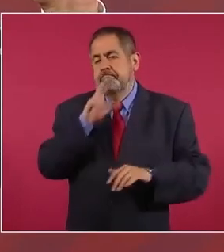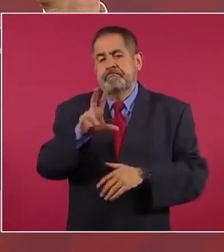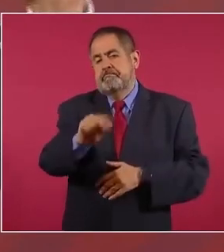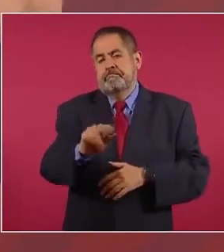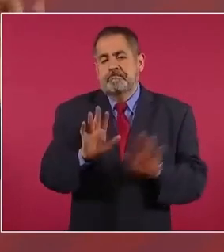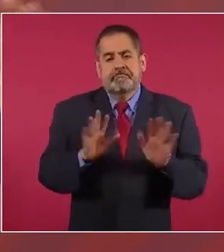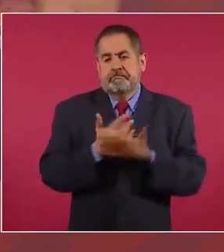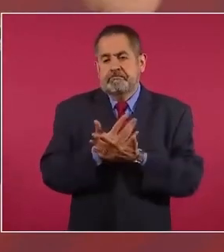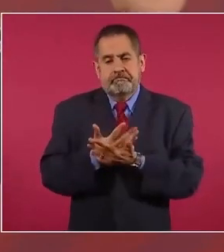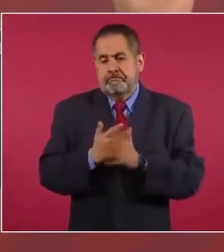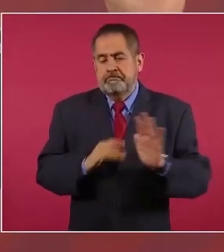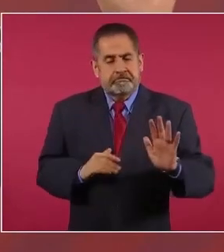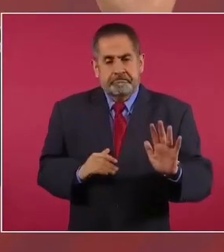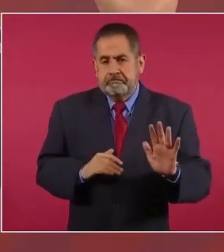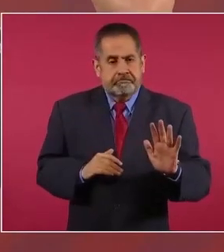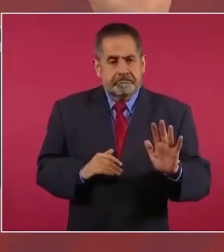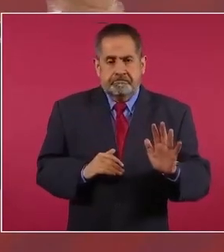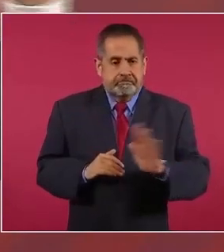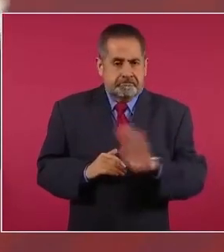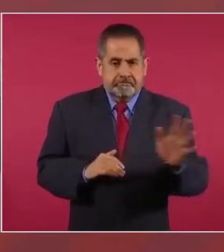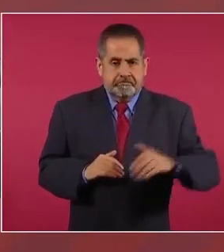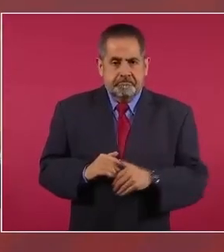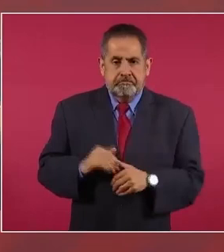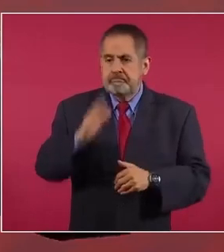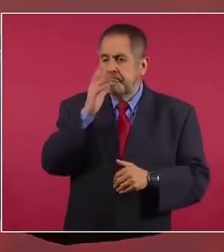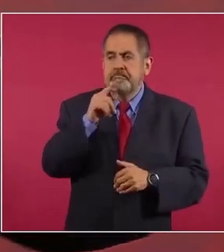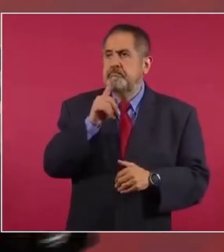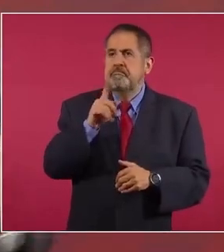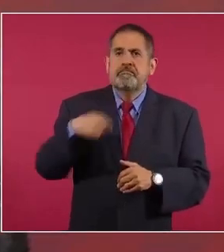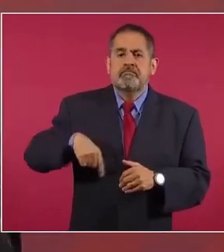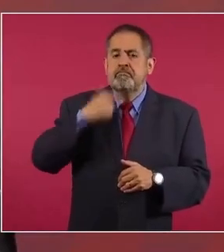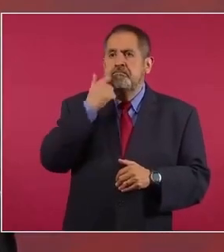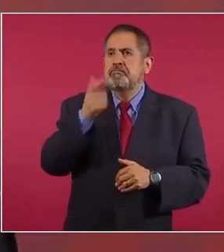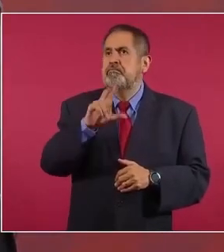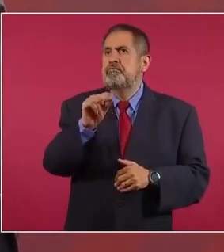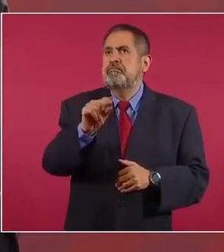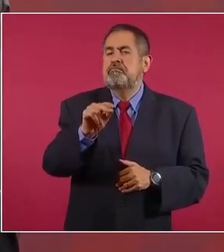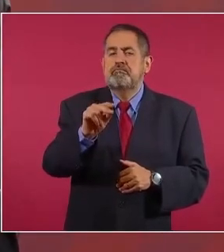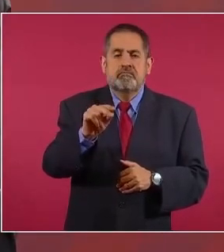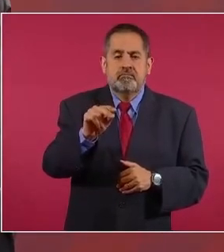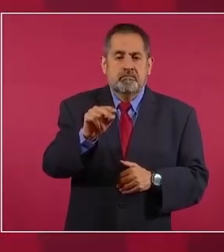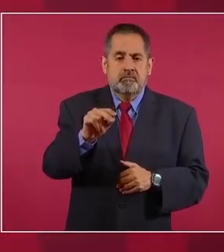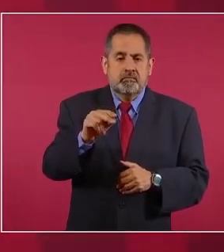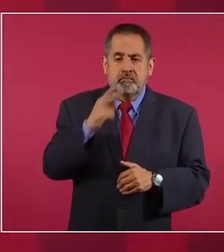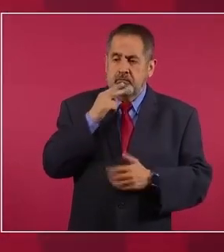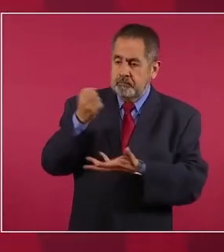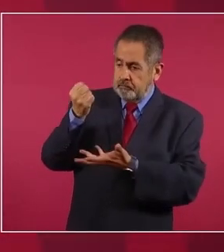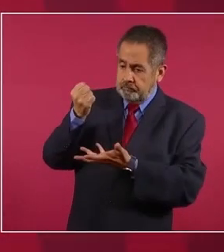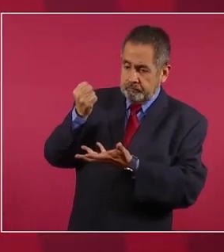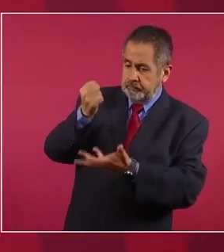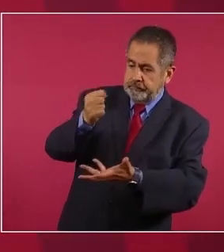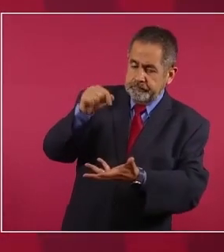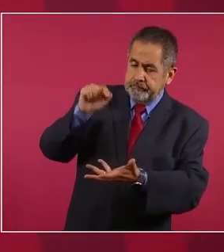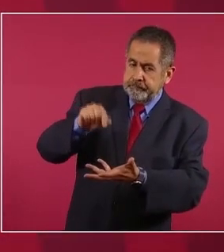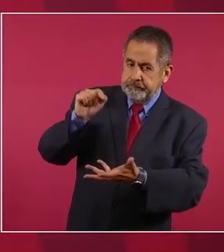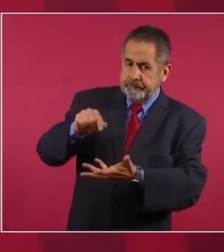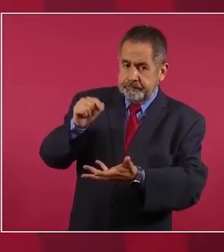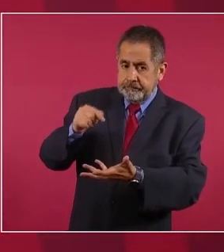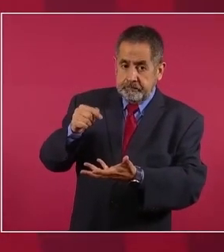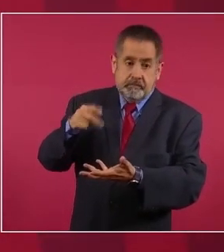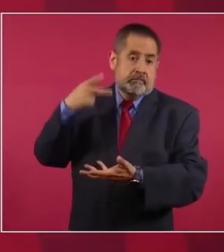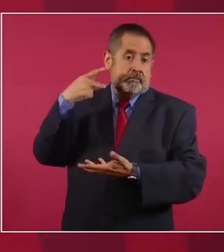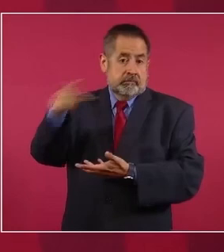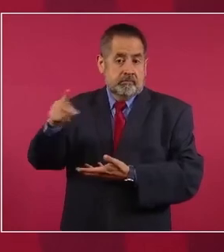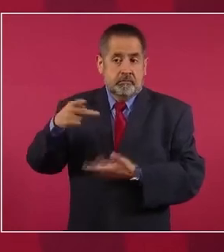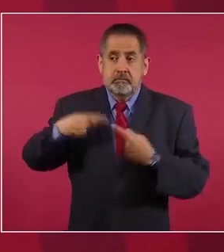porque este no podemos nosotros utilizar dinero el presupuesto que es